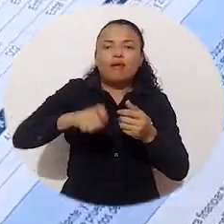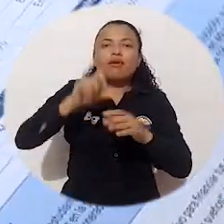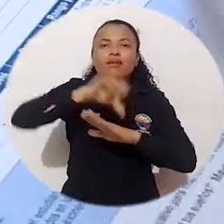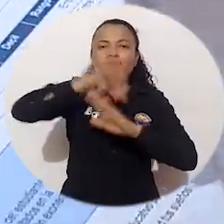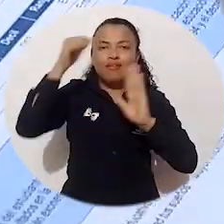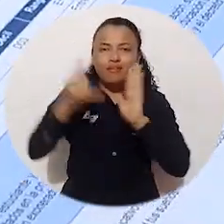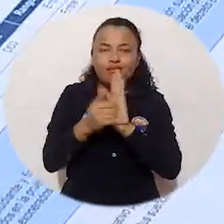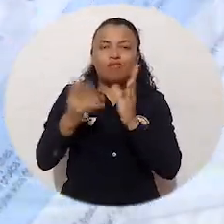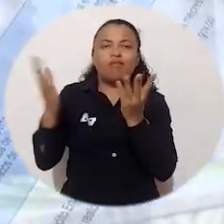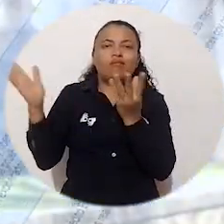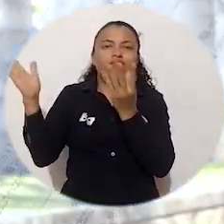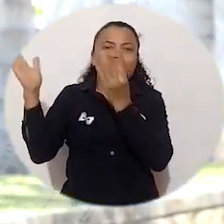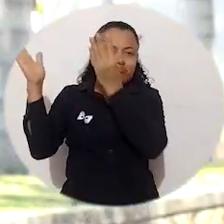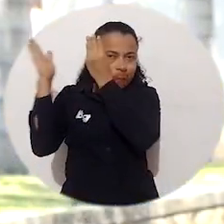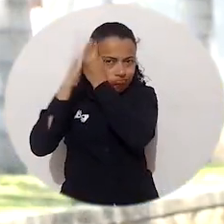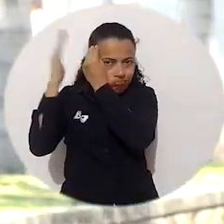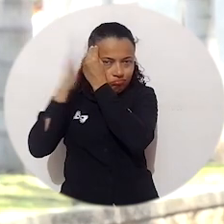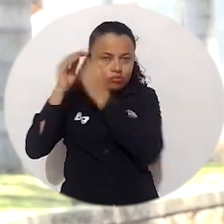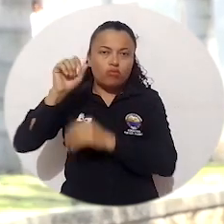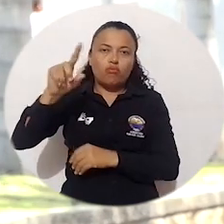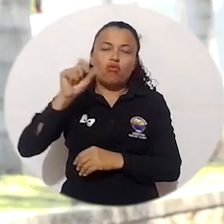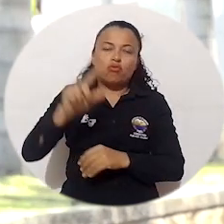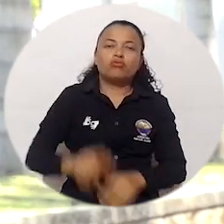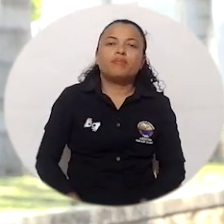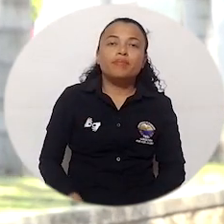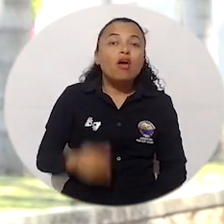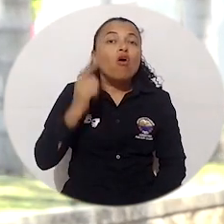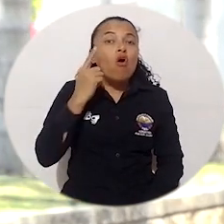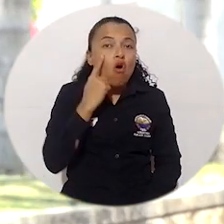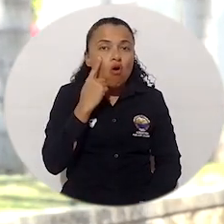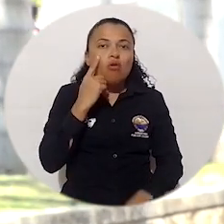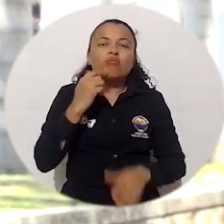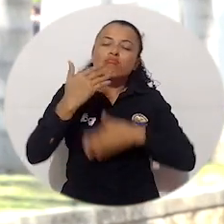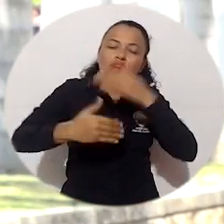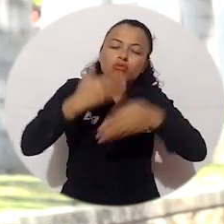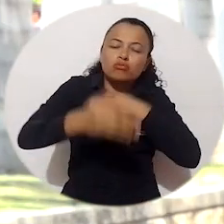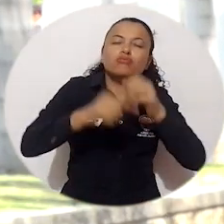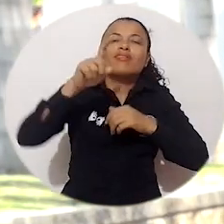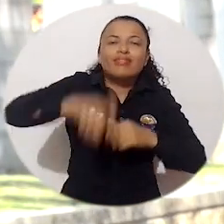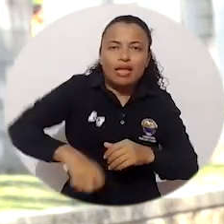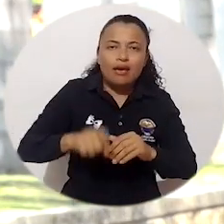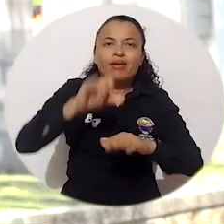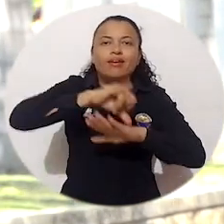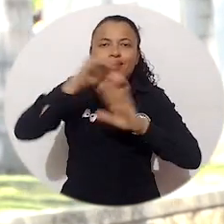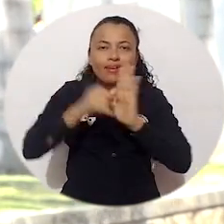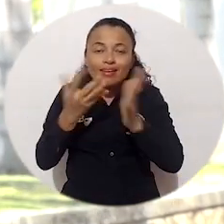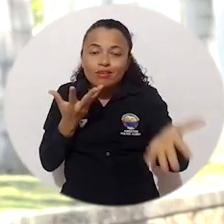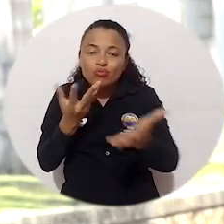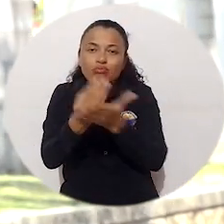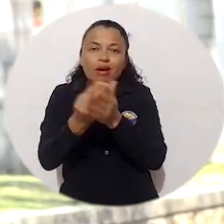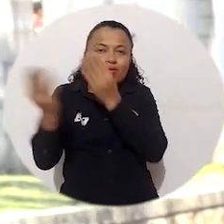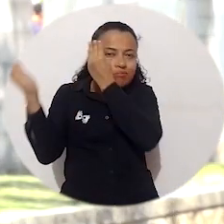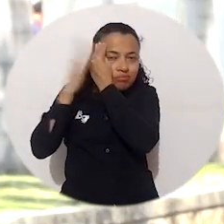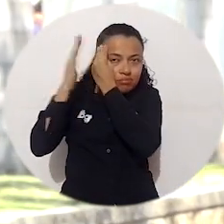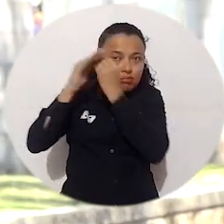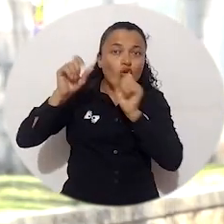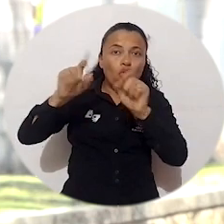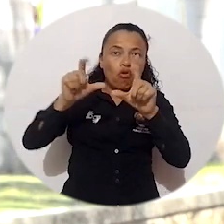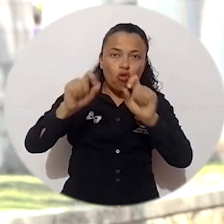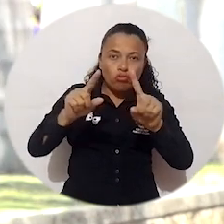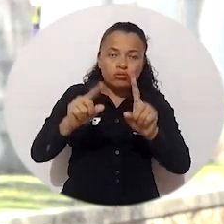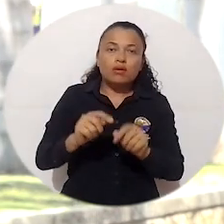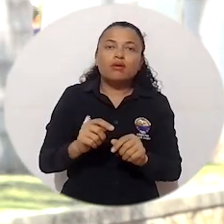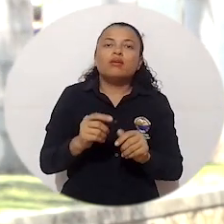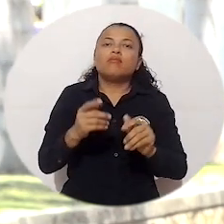pruebas ICFES-ABER-11. Recordemos que el proceso de admisión en la Universidad de Magdalena se hace a través de los resultados de las pruebas ICFES-ABER